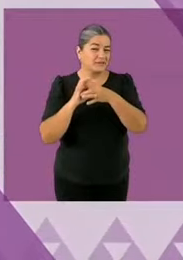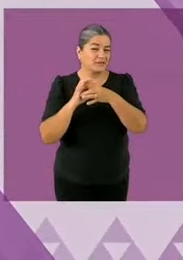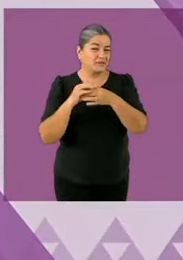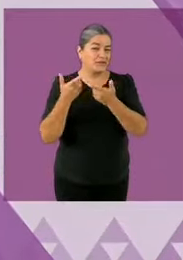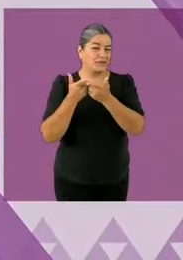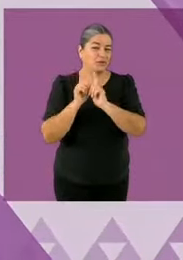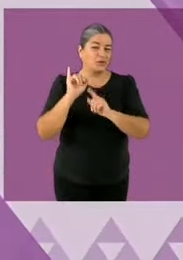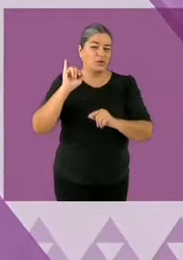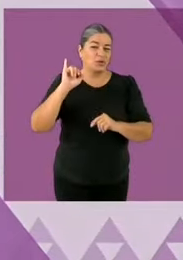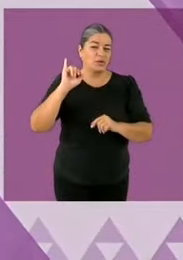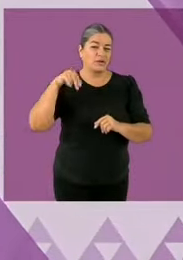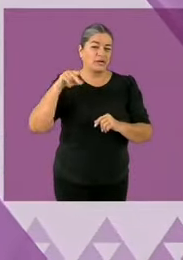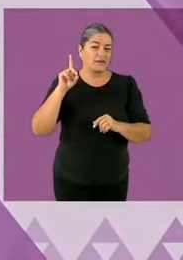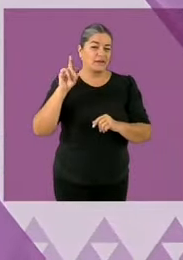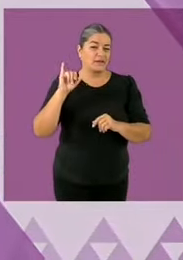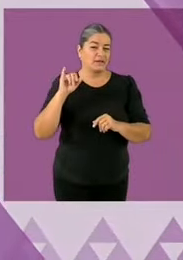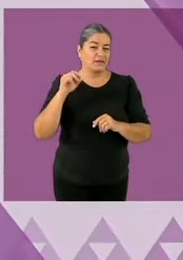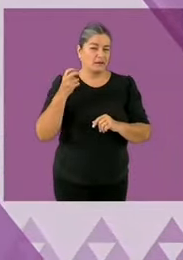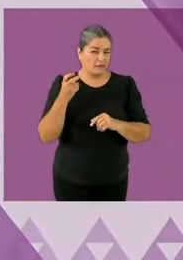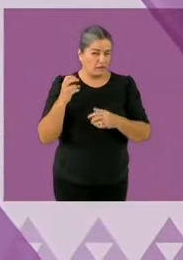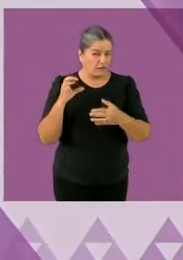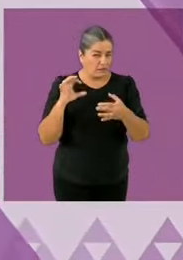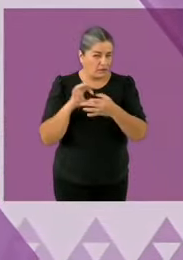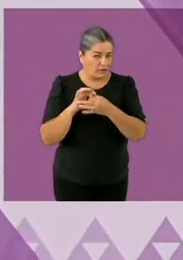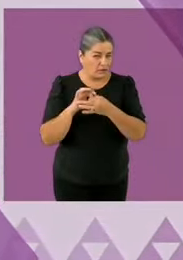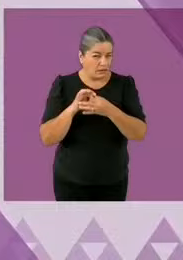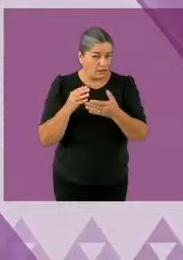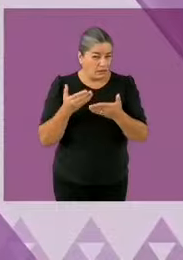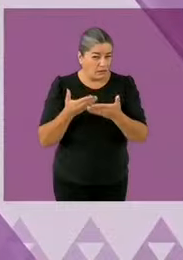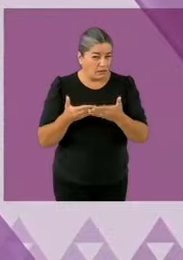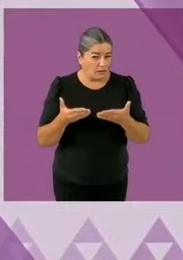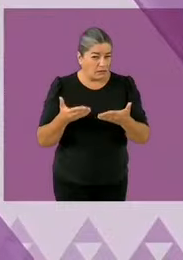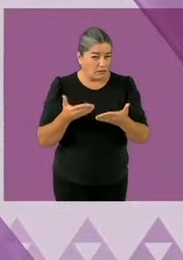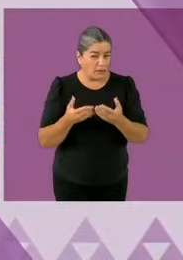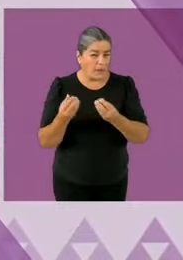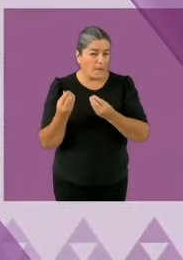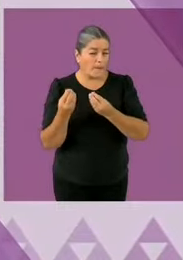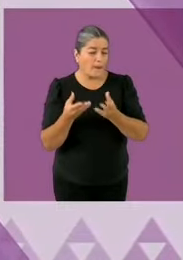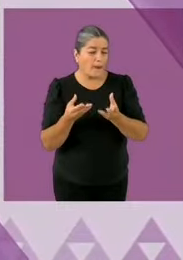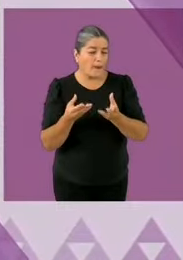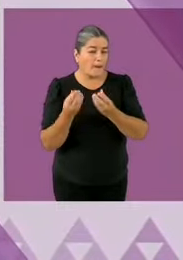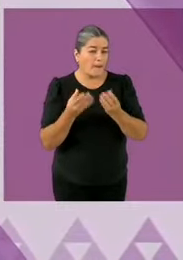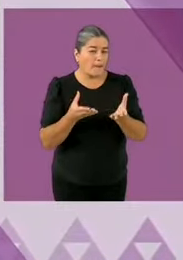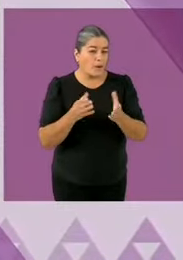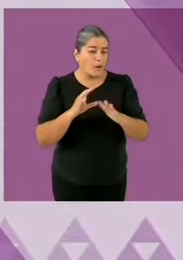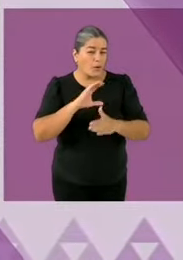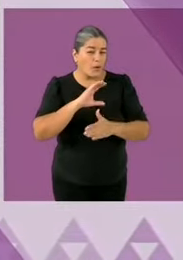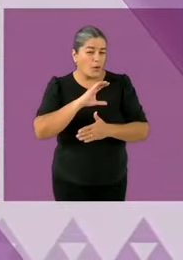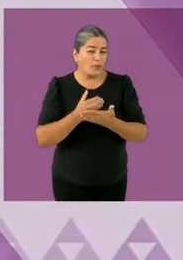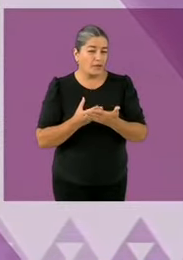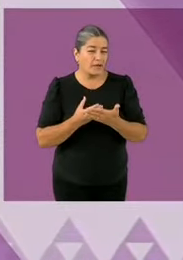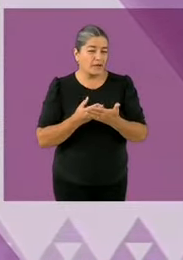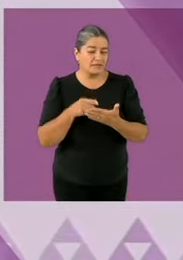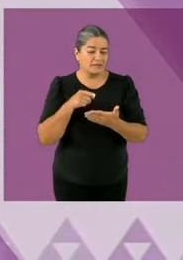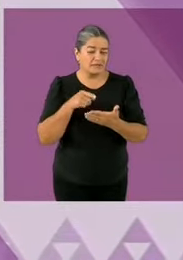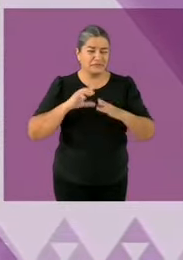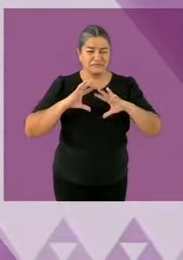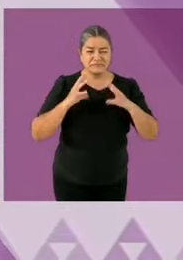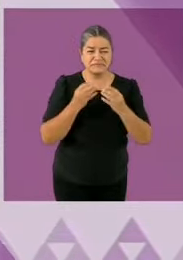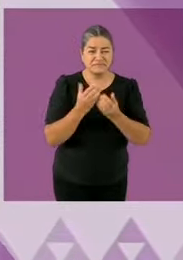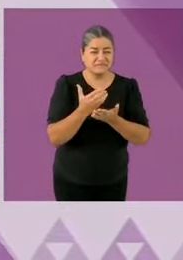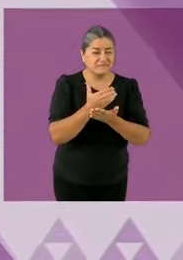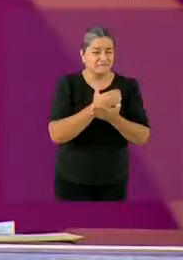gobierno y con el gobierno federal? 66 mil millones de pesos. A rato de Yauro Pesa es